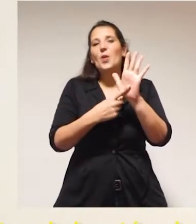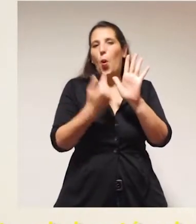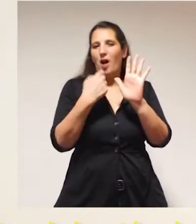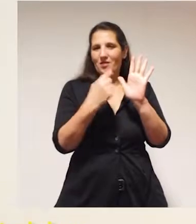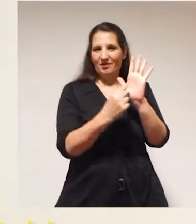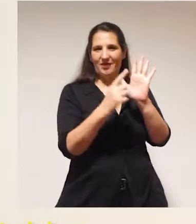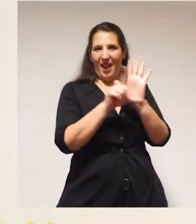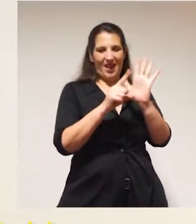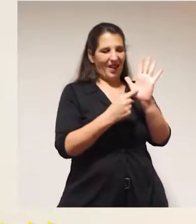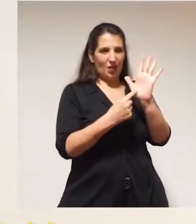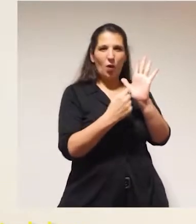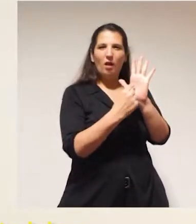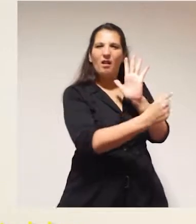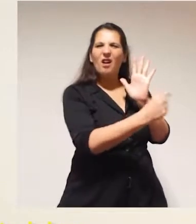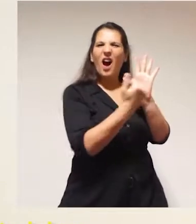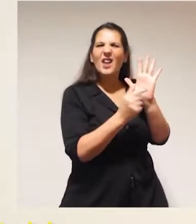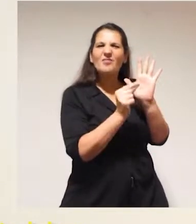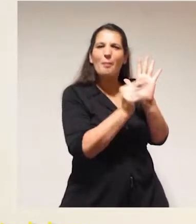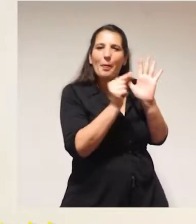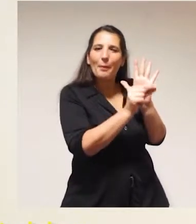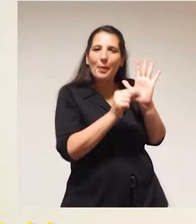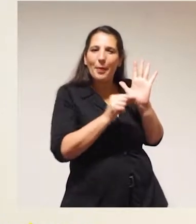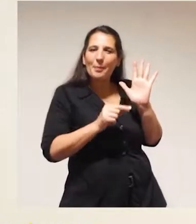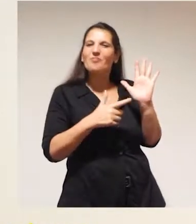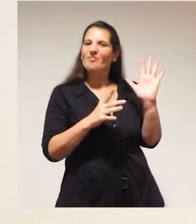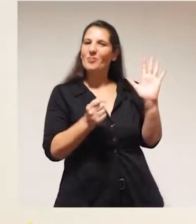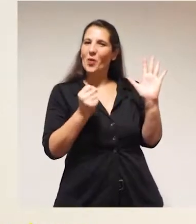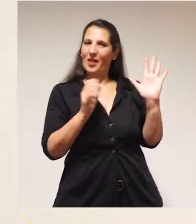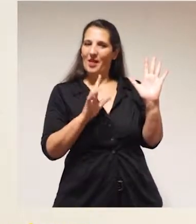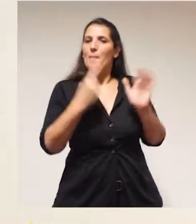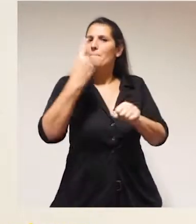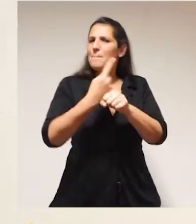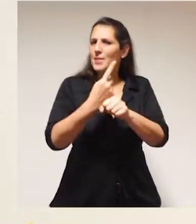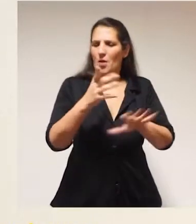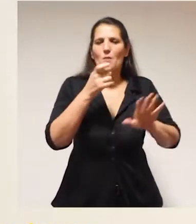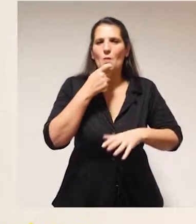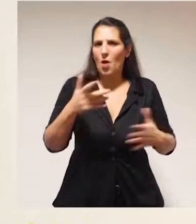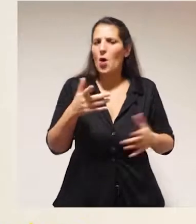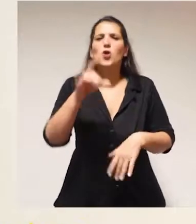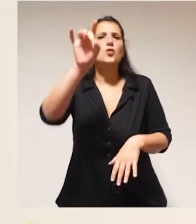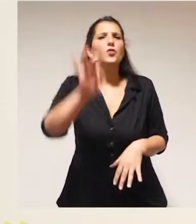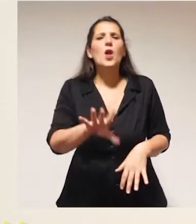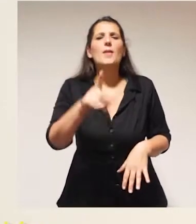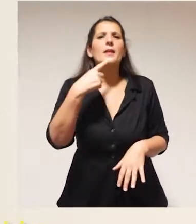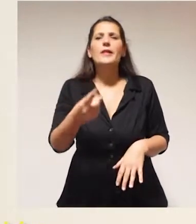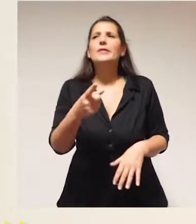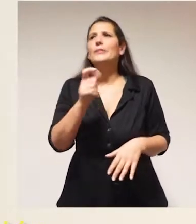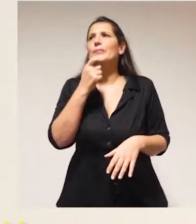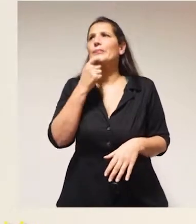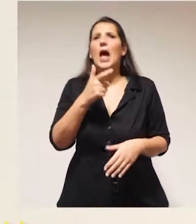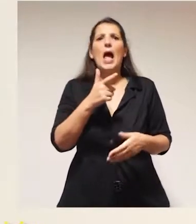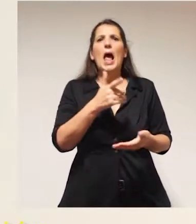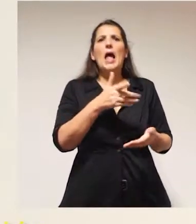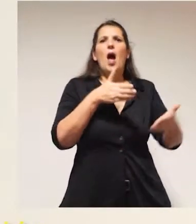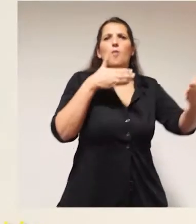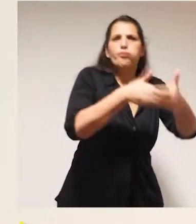artículo, menciona elementos que son notables. Primero, no solamente tiene que tratarse o debe tratarse